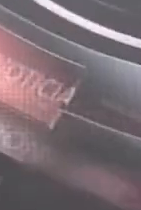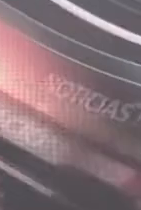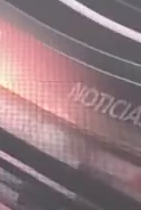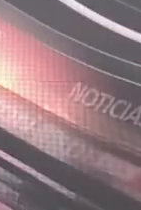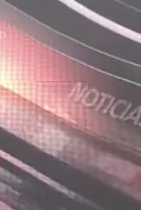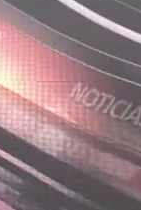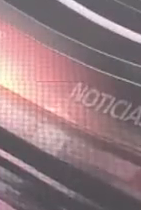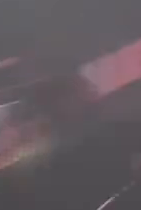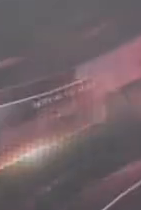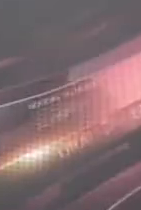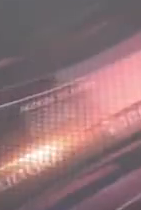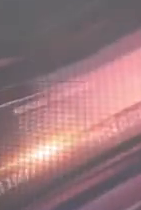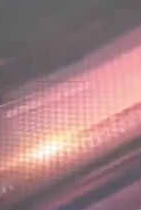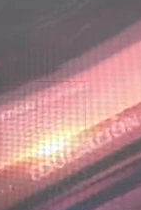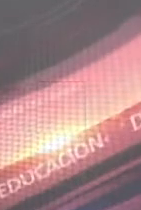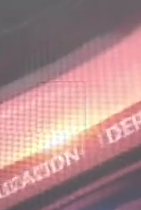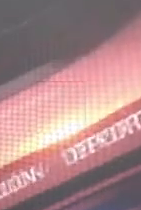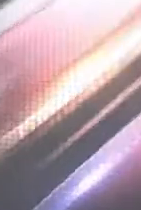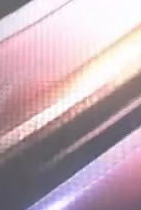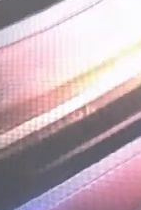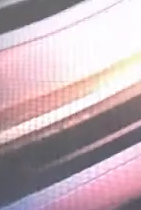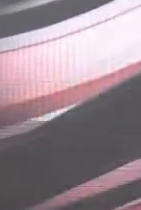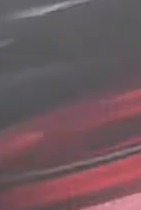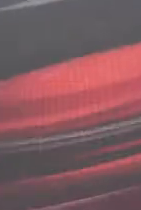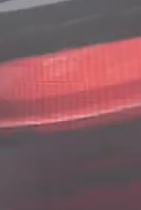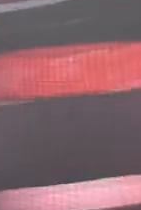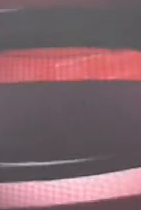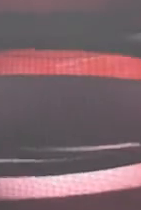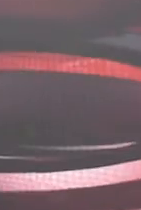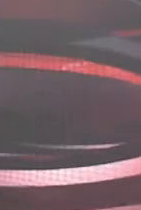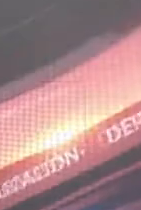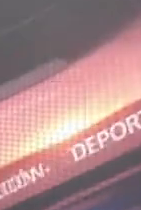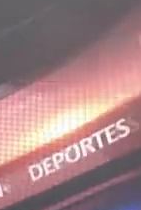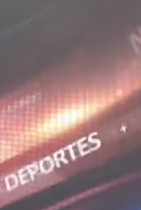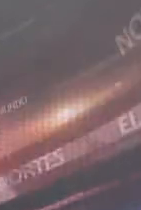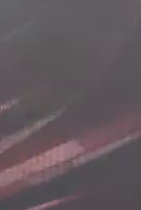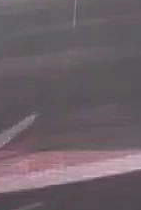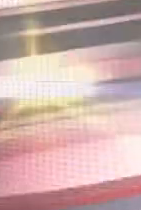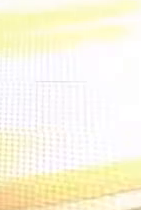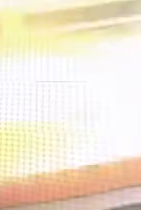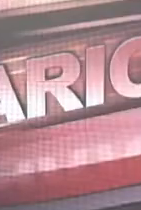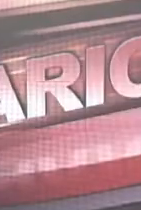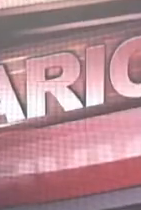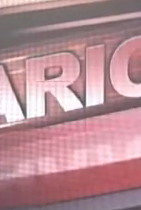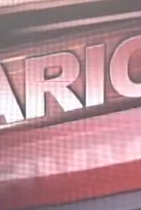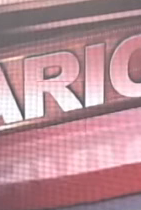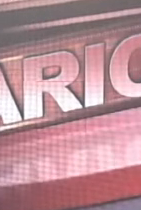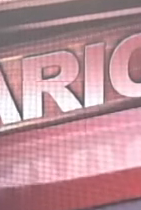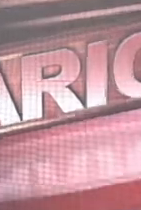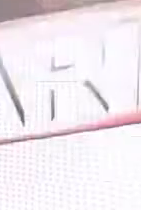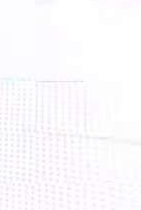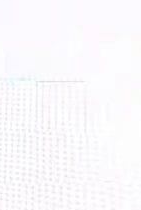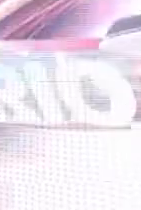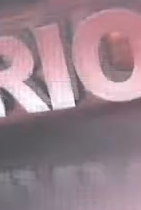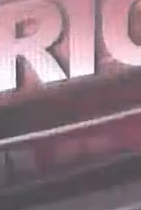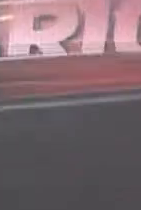de la provincia está tratando de ver por qué, por qué están estos sueldos tan elevados por eso estamos en contacto con el diputado José Luis Esteves, ¿cómo le